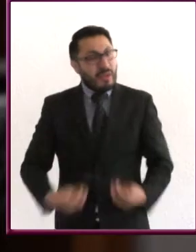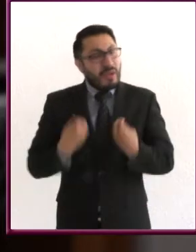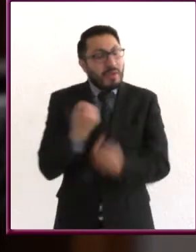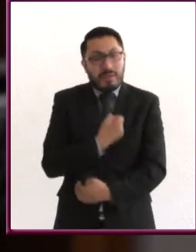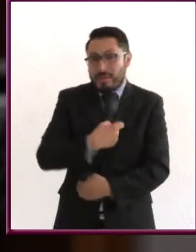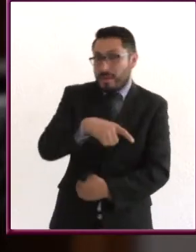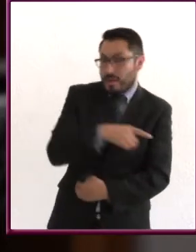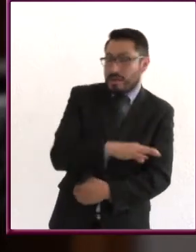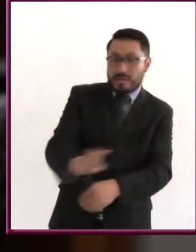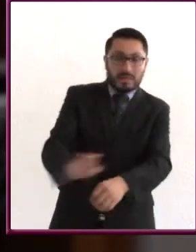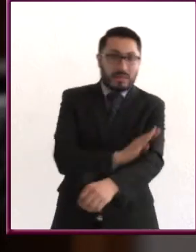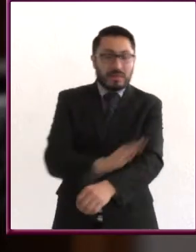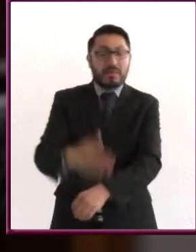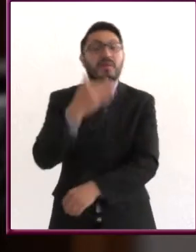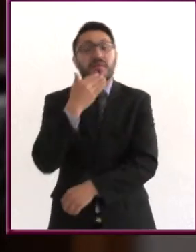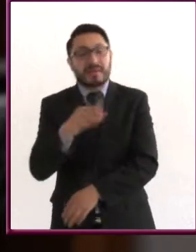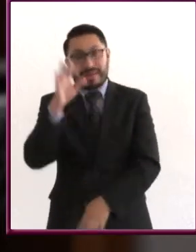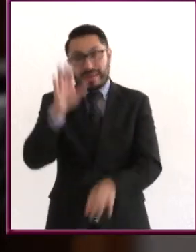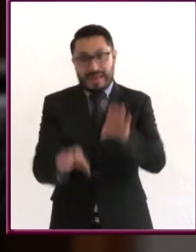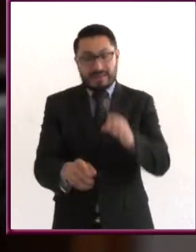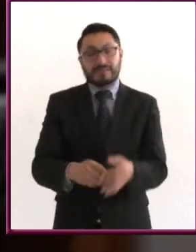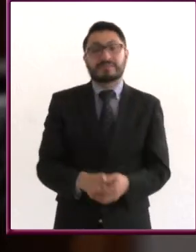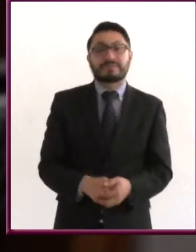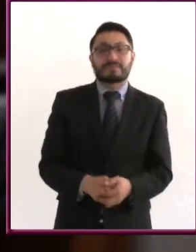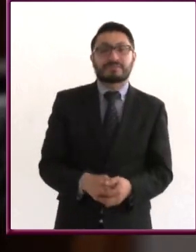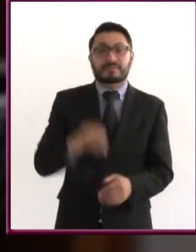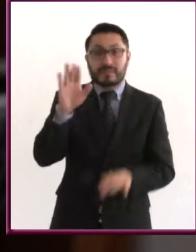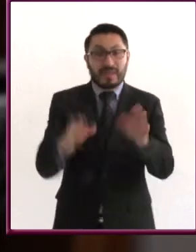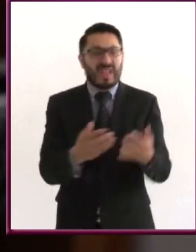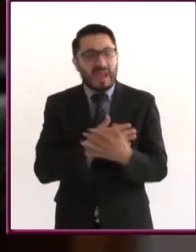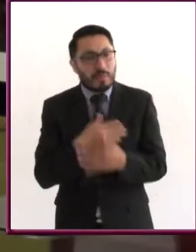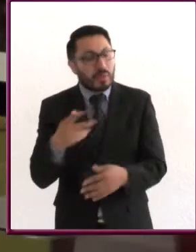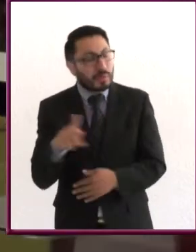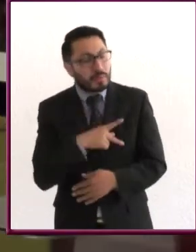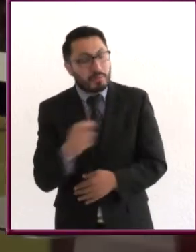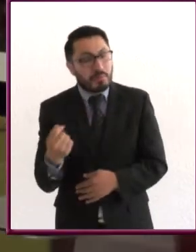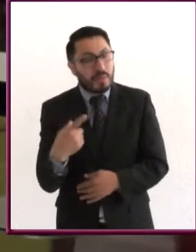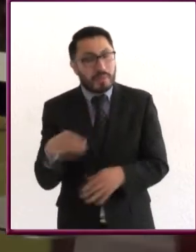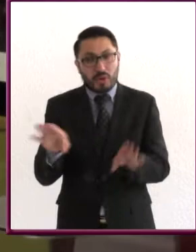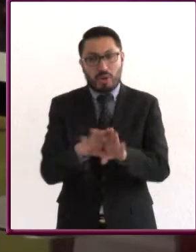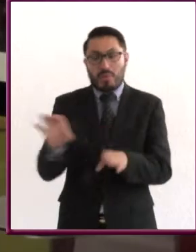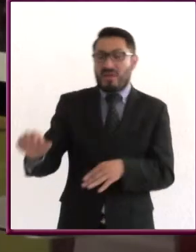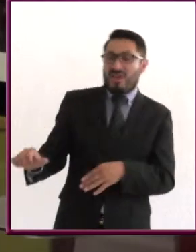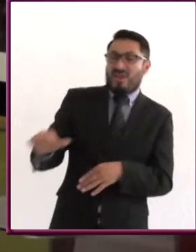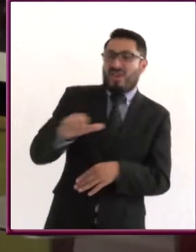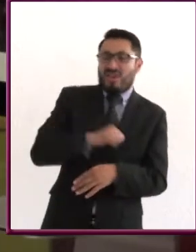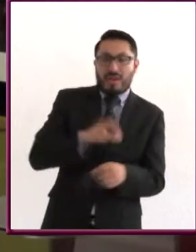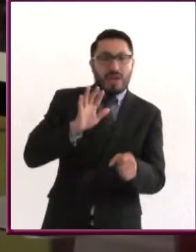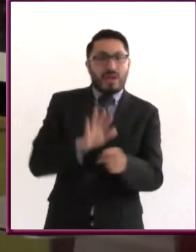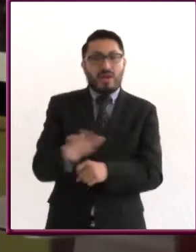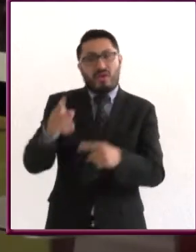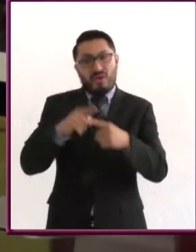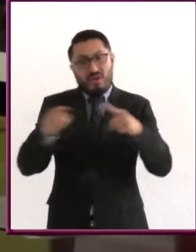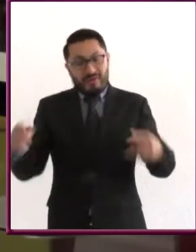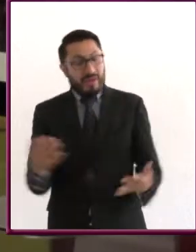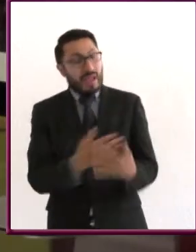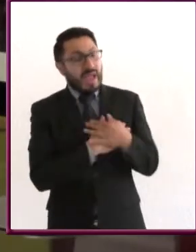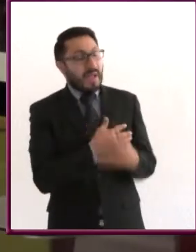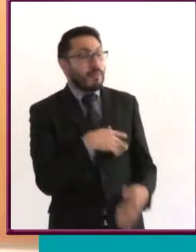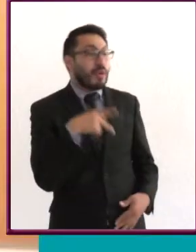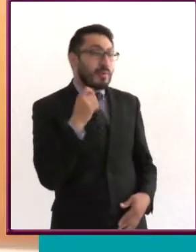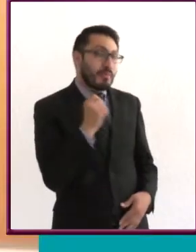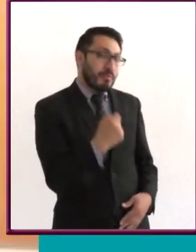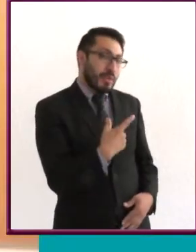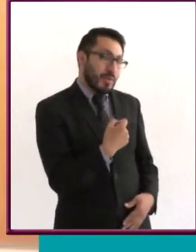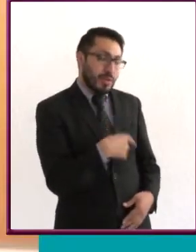En ocasiones el amor propio se puede confundir con egoísmo. ¿Cuál es la diferencia entre un amor propio y ser egoísta?